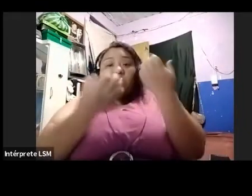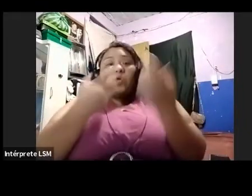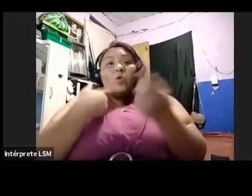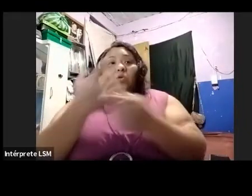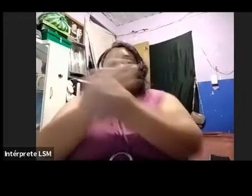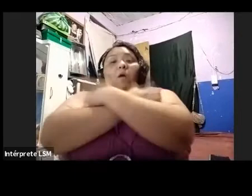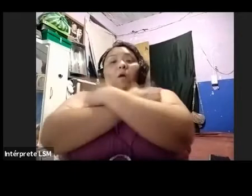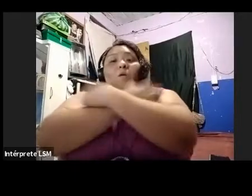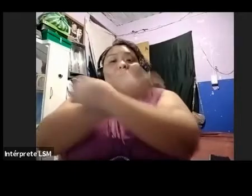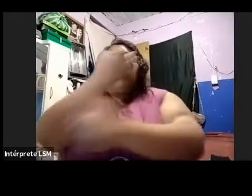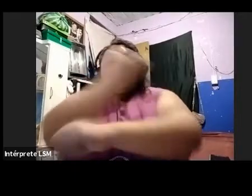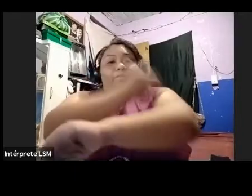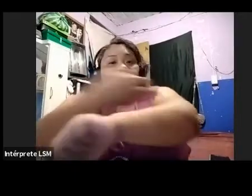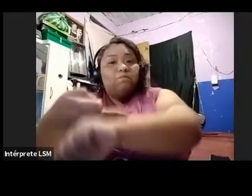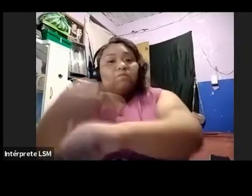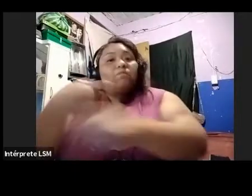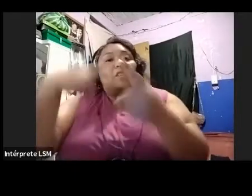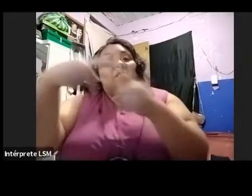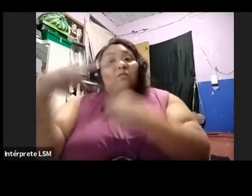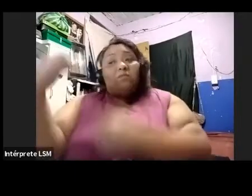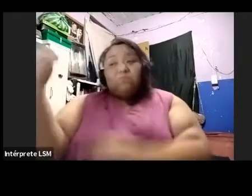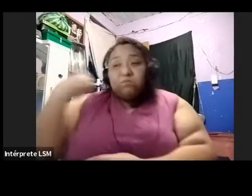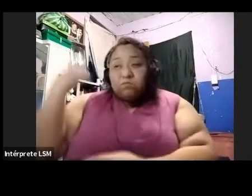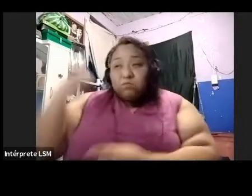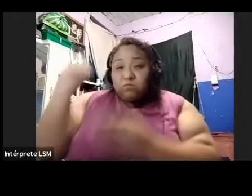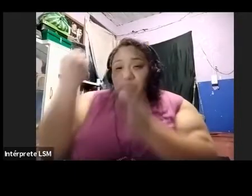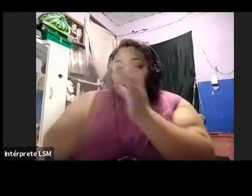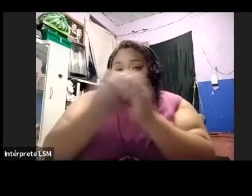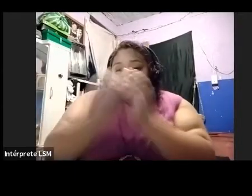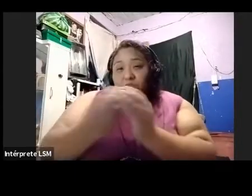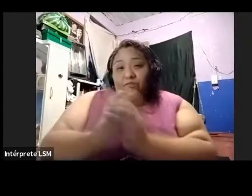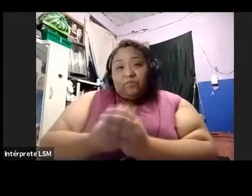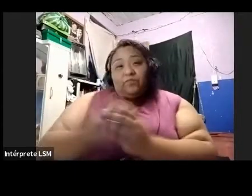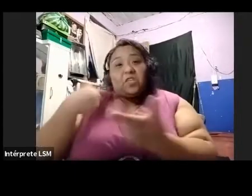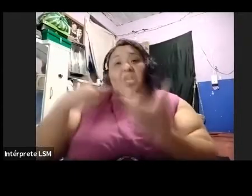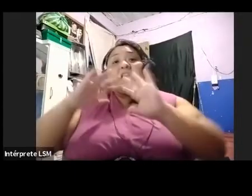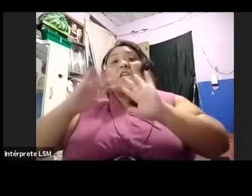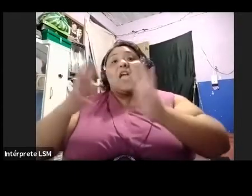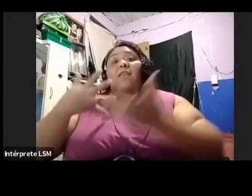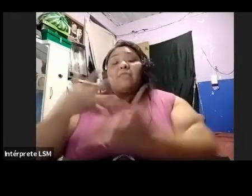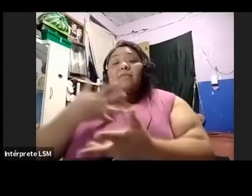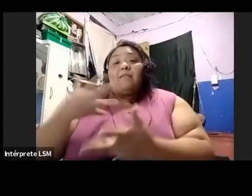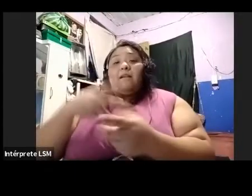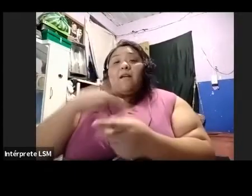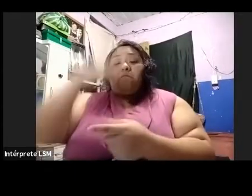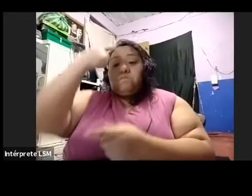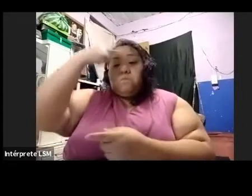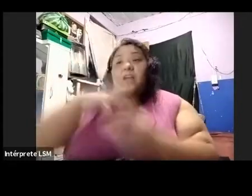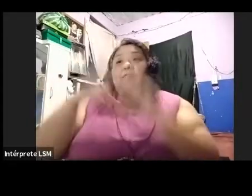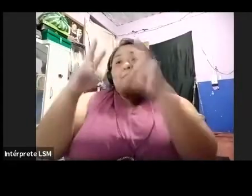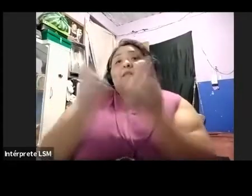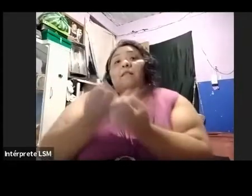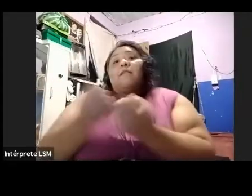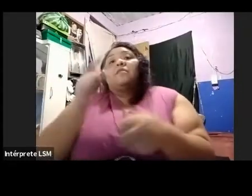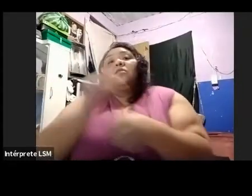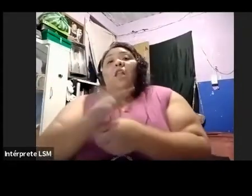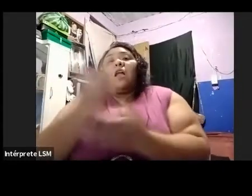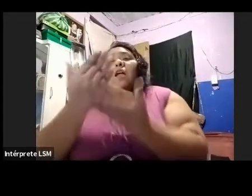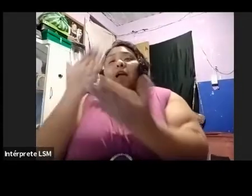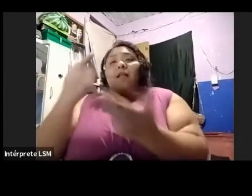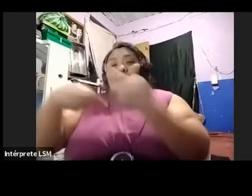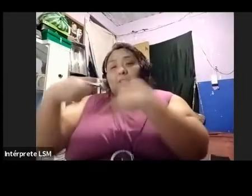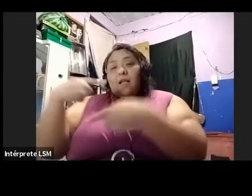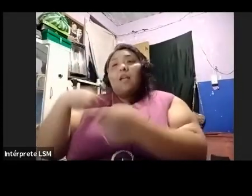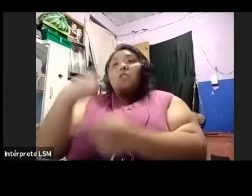desarrollo humano la han hecho embajadora de temas sociales y crecimiento personal. En el año 2010, creó el club de